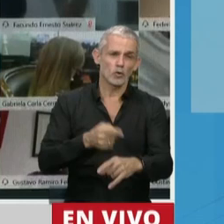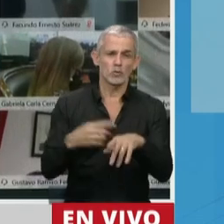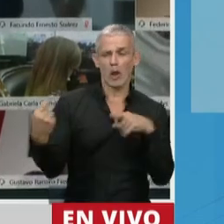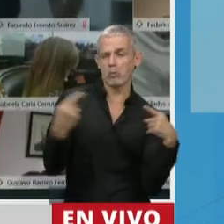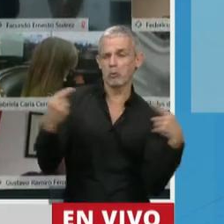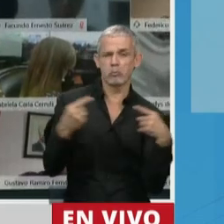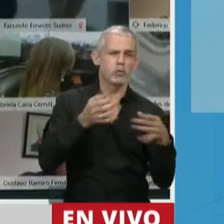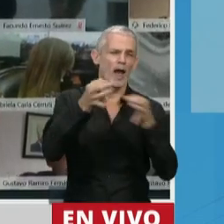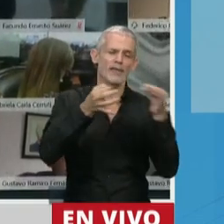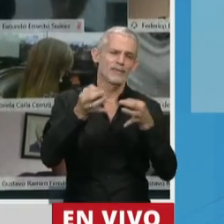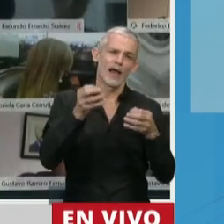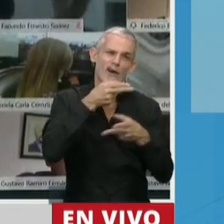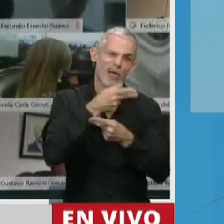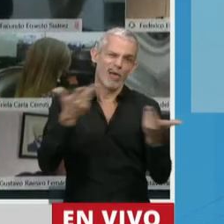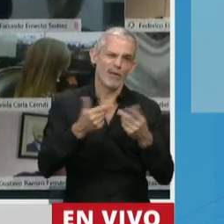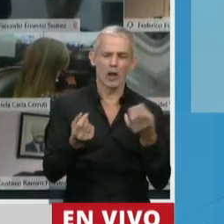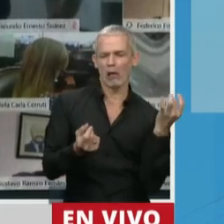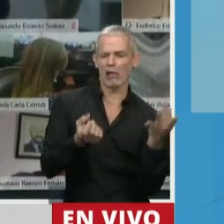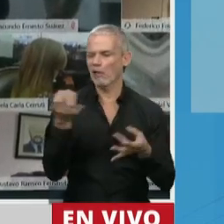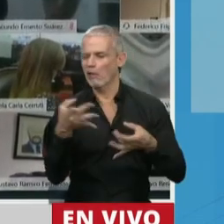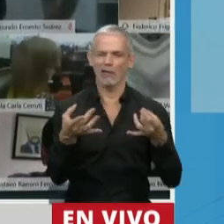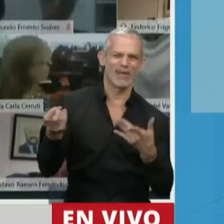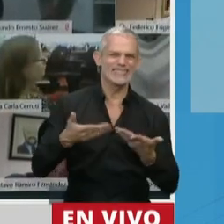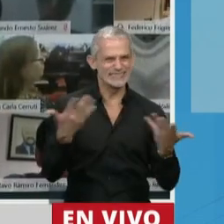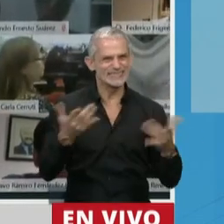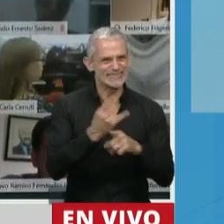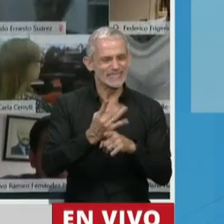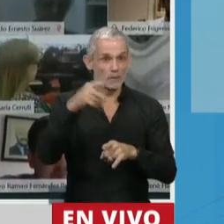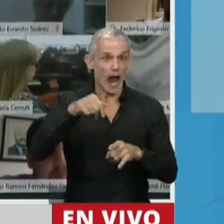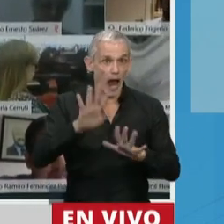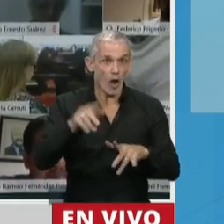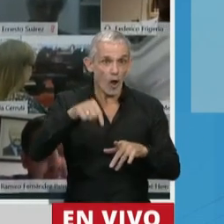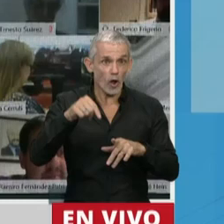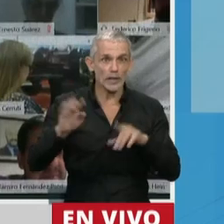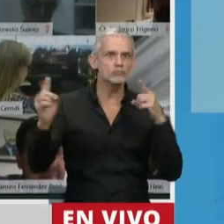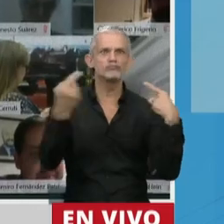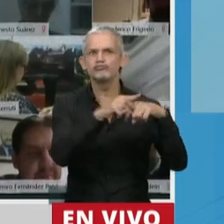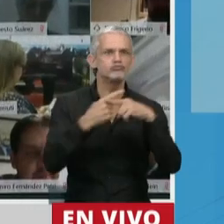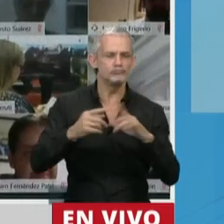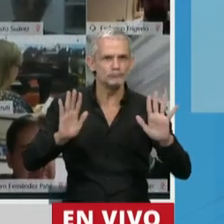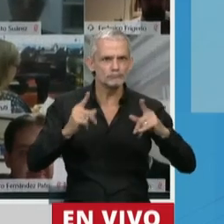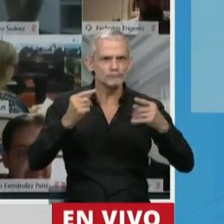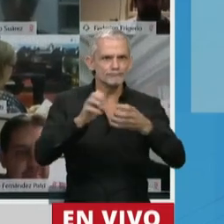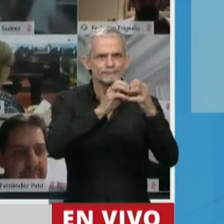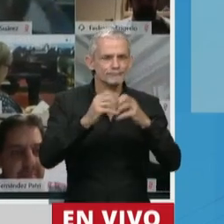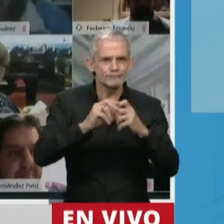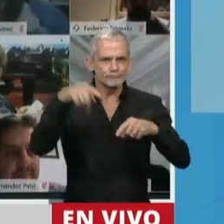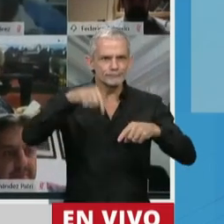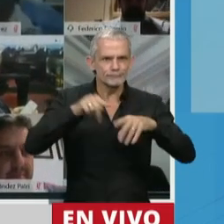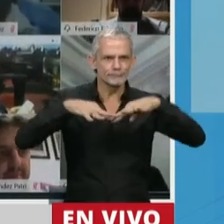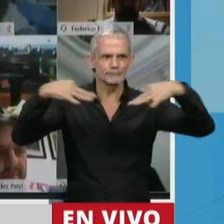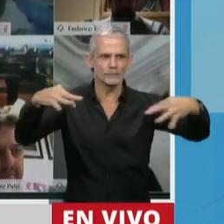dialogar poco y a chicanear mucho, que hoy estemos tratando estas iniciativas ampliamente